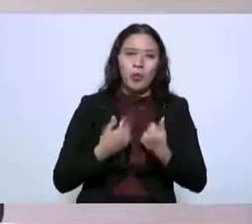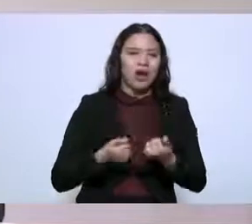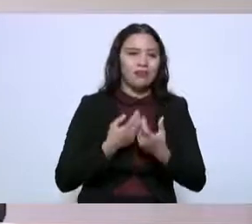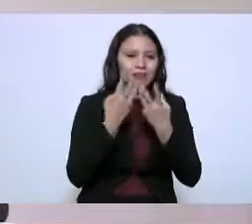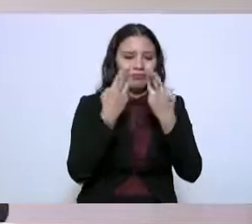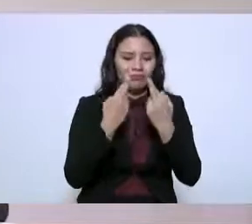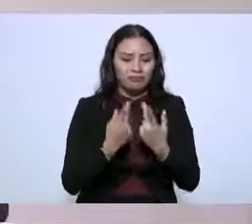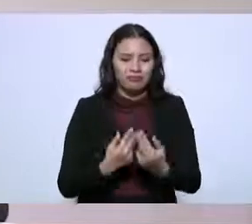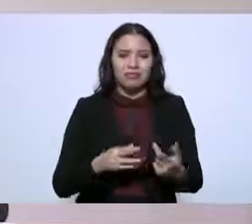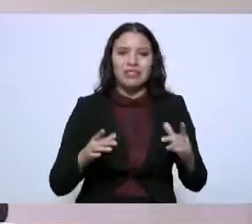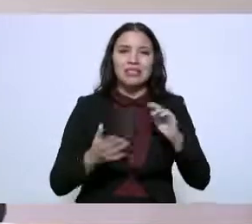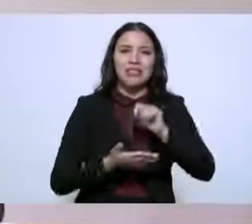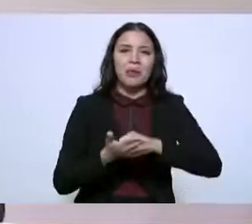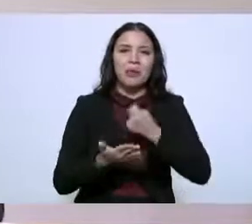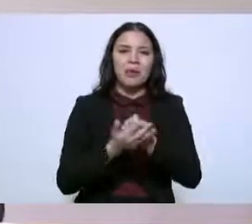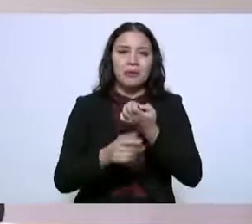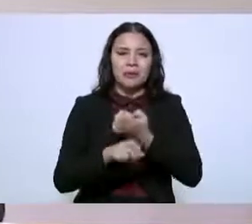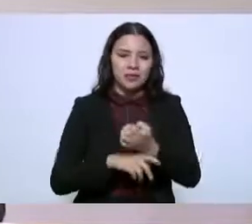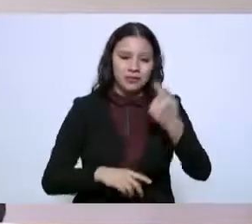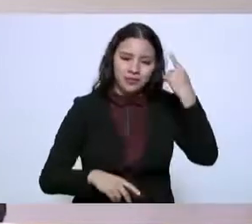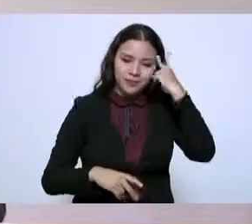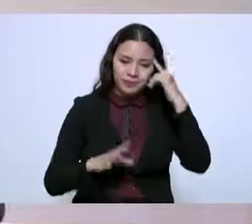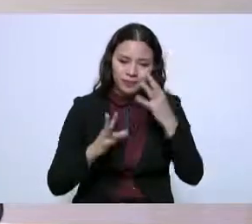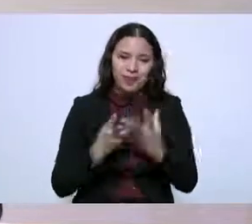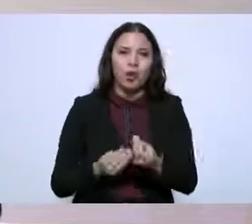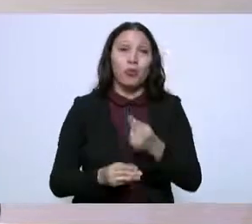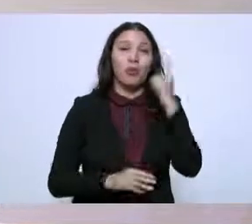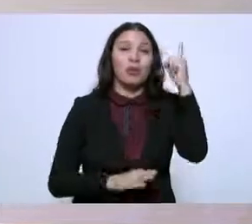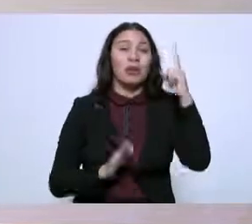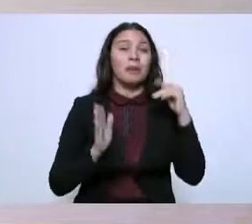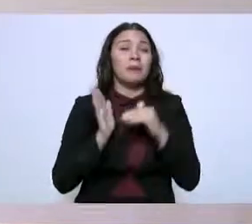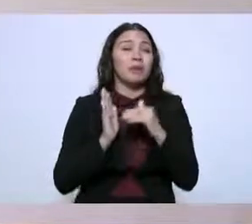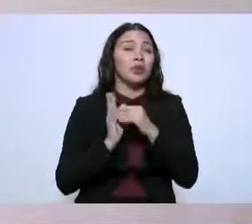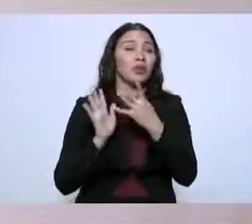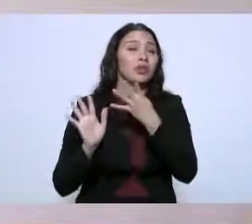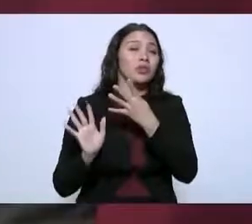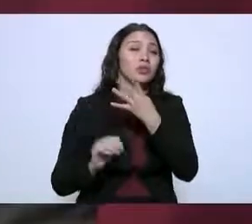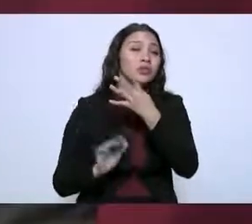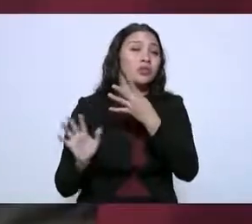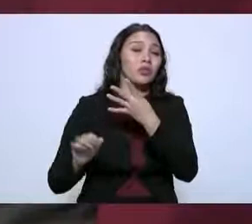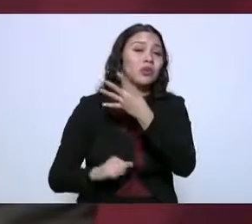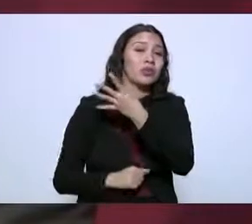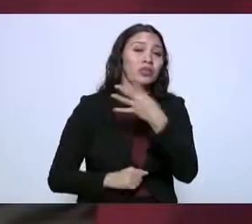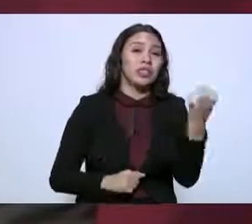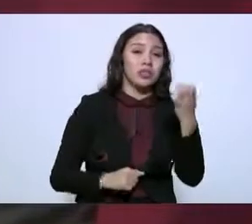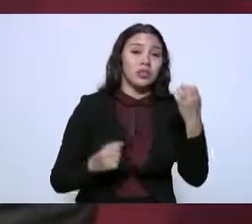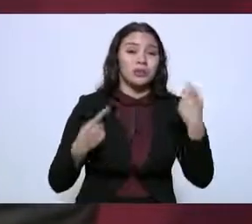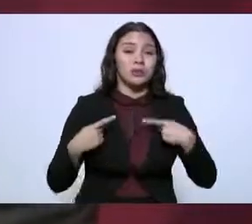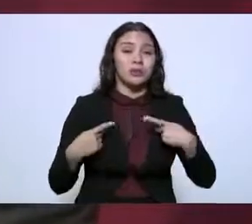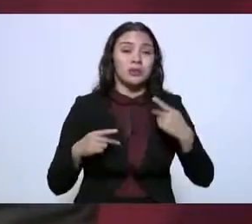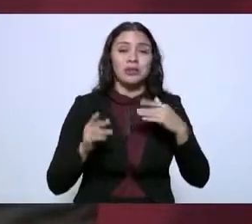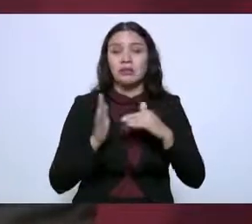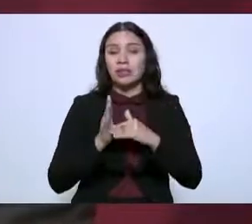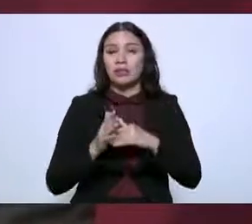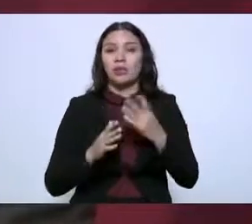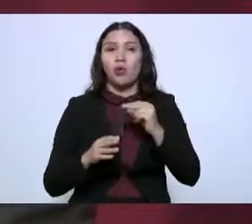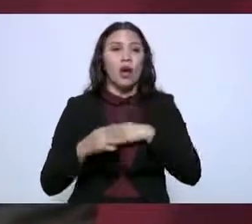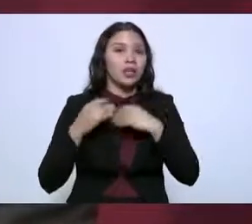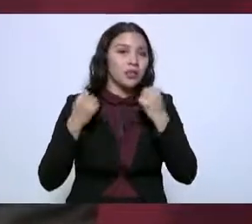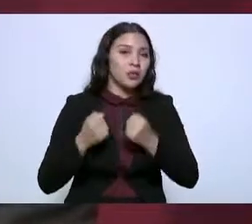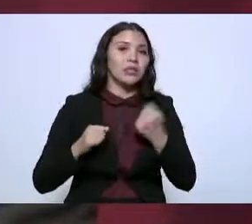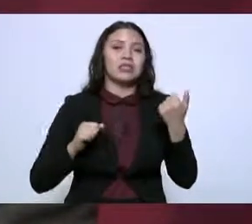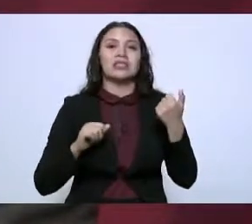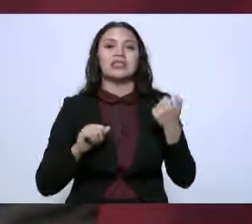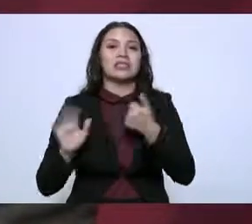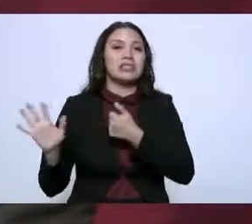en que nos pone que tenemos más de un millón cuatrocientos mil personas sin seguridad social, ya se comentó, seiscientos